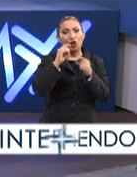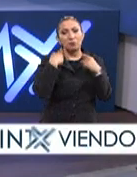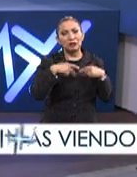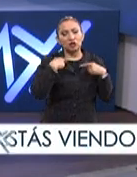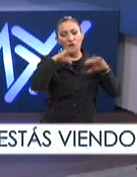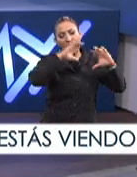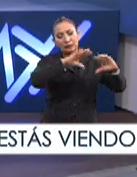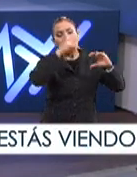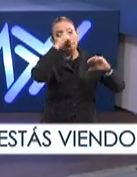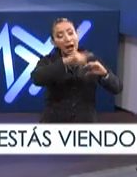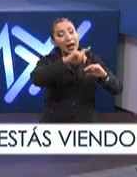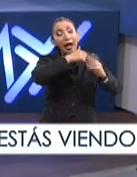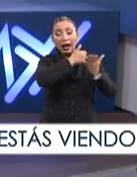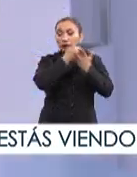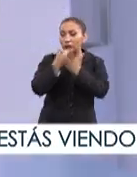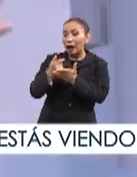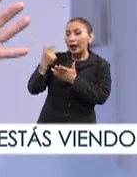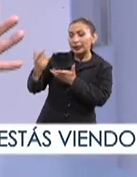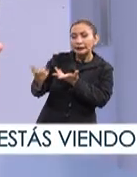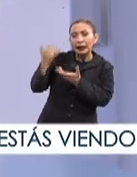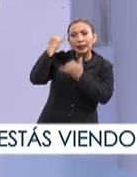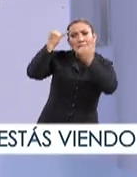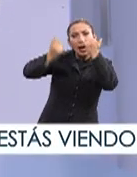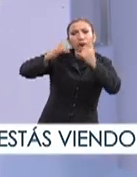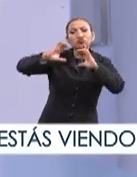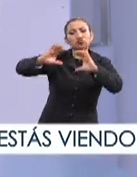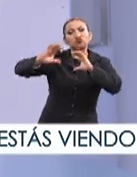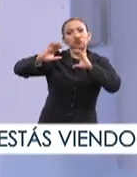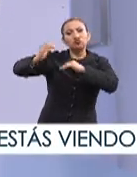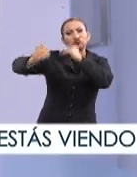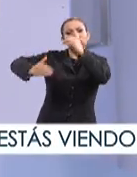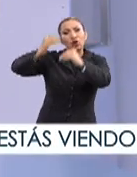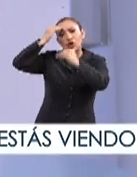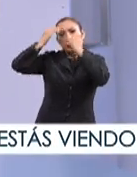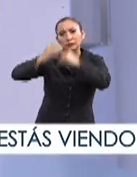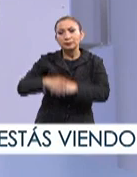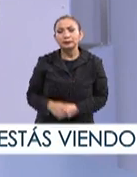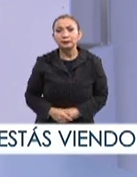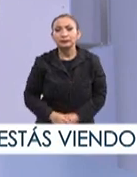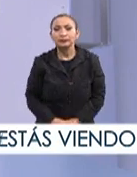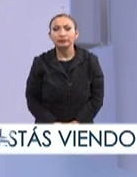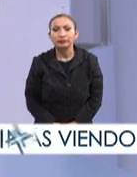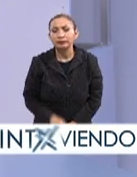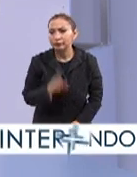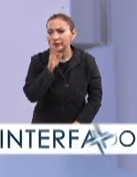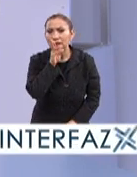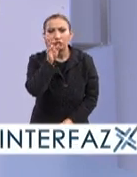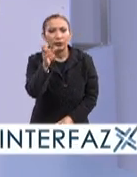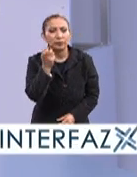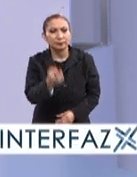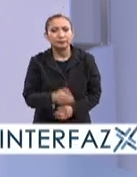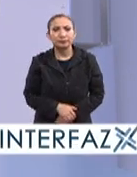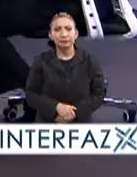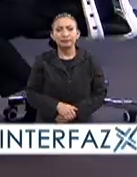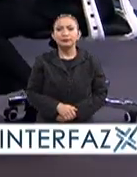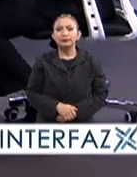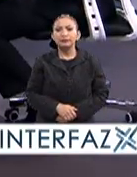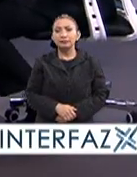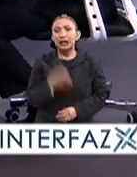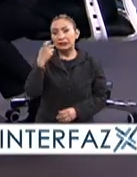para poder subirse realmente a esta idea de la economía basada en el conocimiento. Y que se vean los resultados, claro. Sí, ahí está